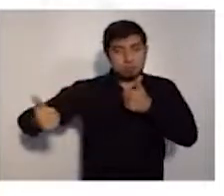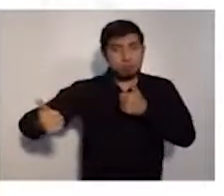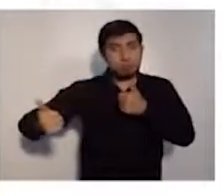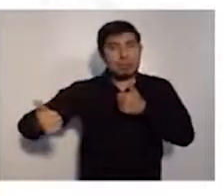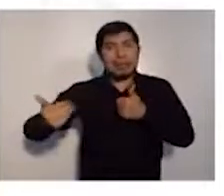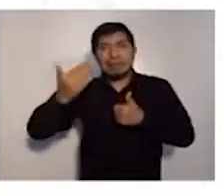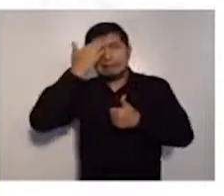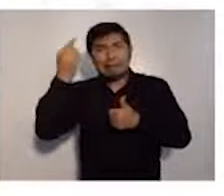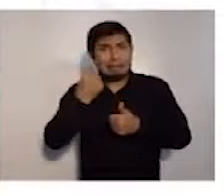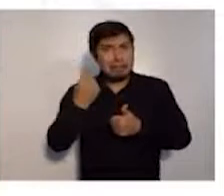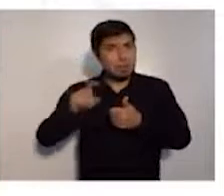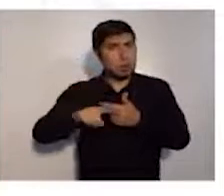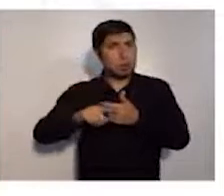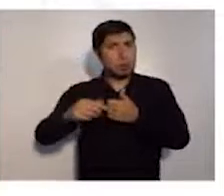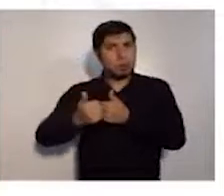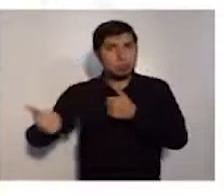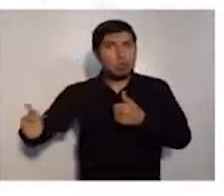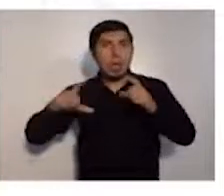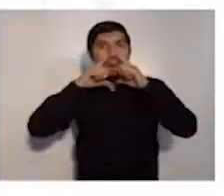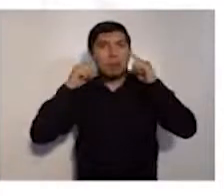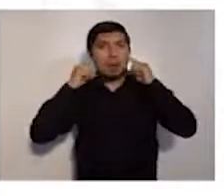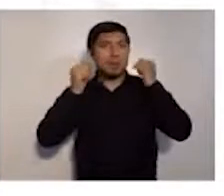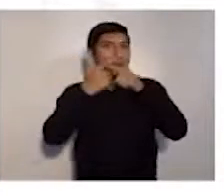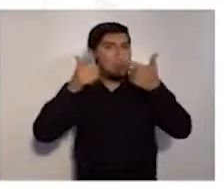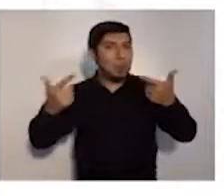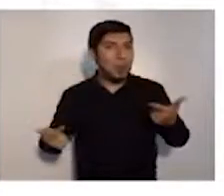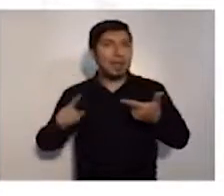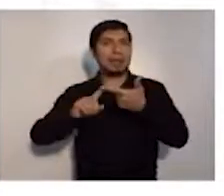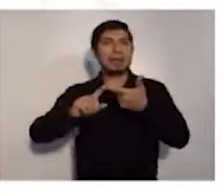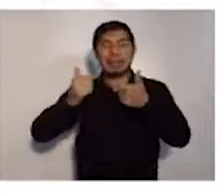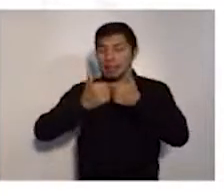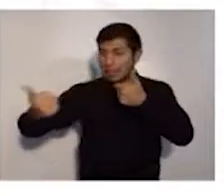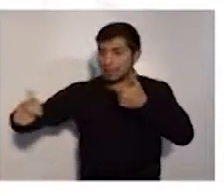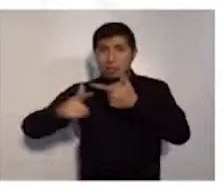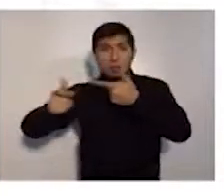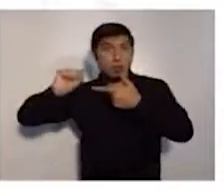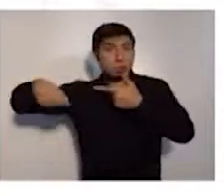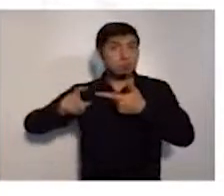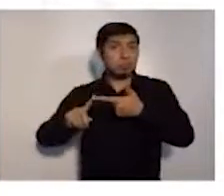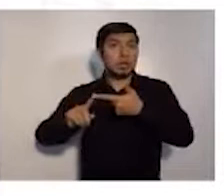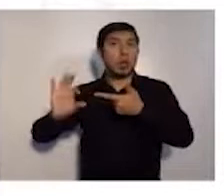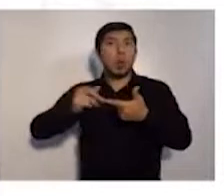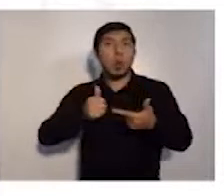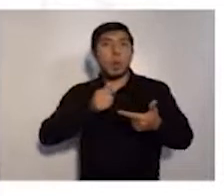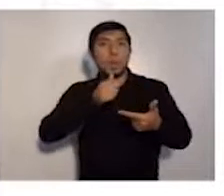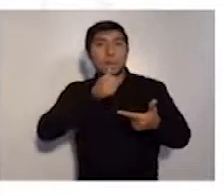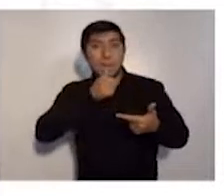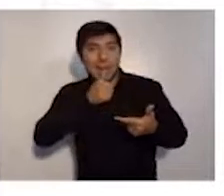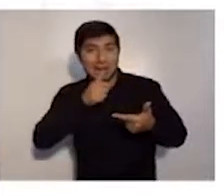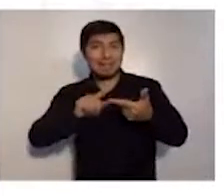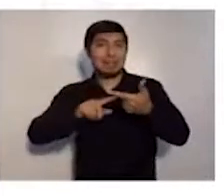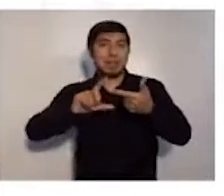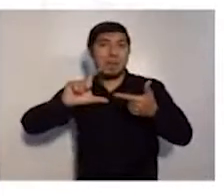sin uso de barbijo o tapabocas, sin respetar la distancia social y compartiendo utensilios, mate, vasos, cubiertos,